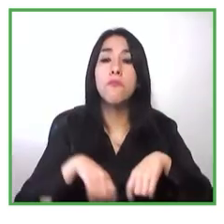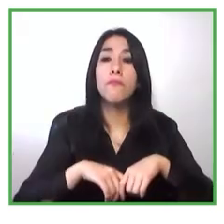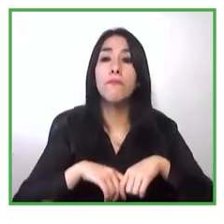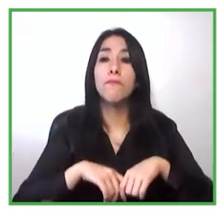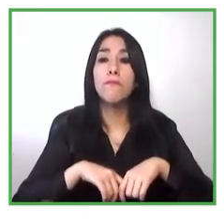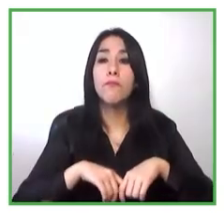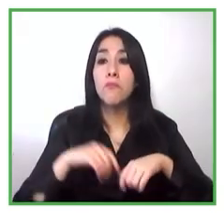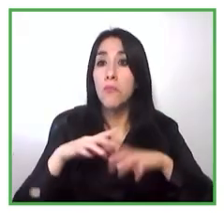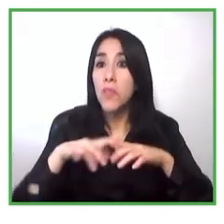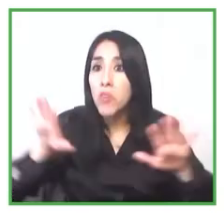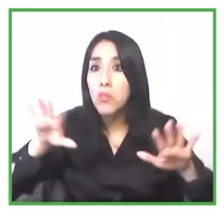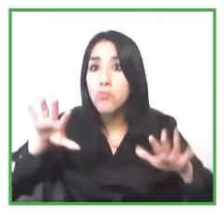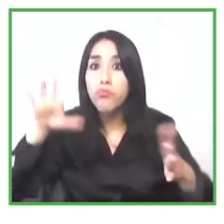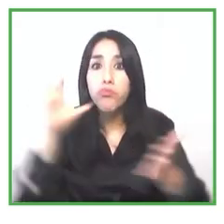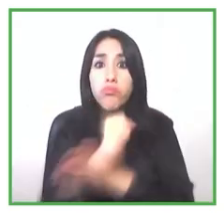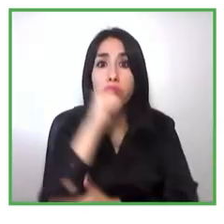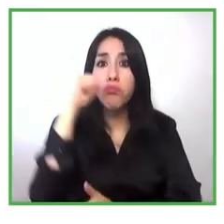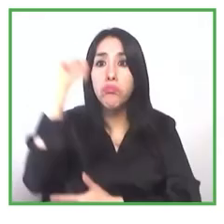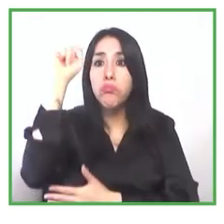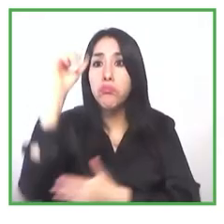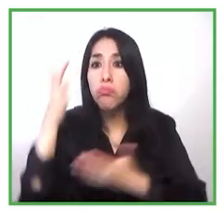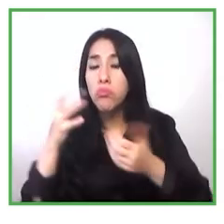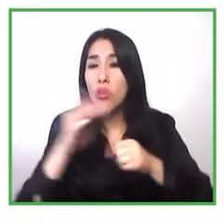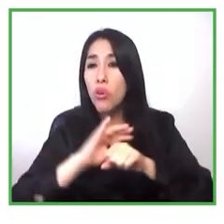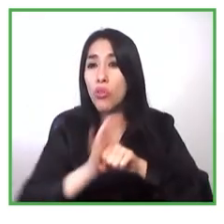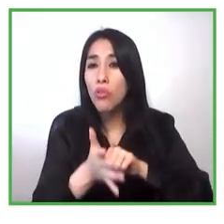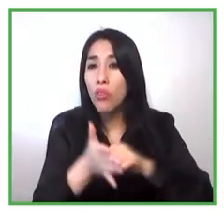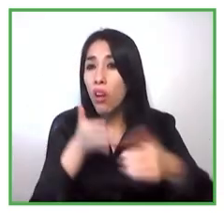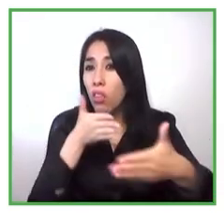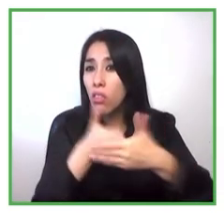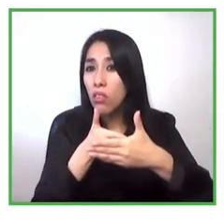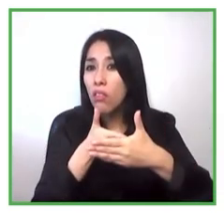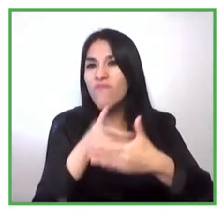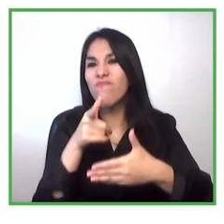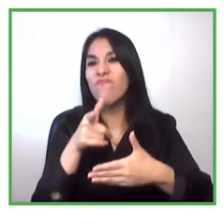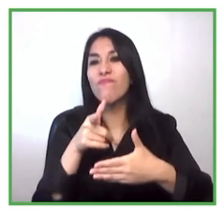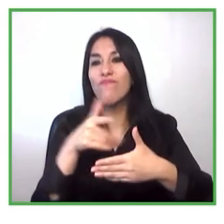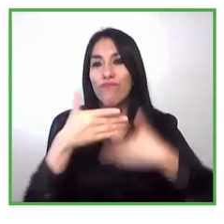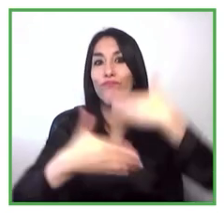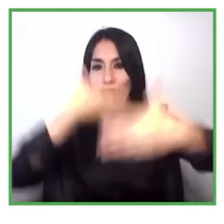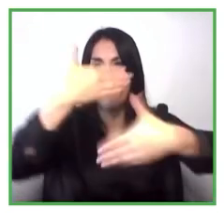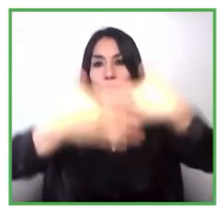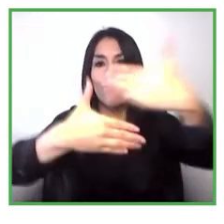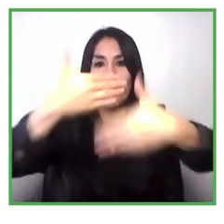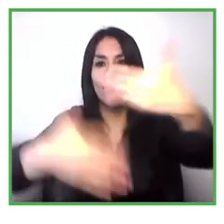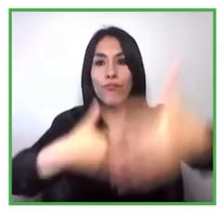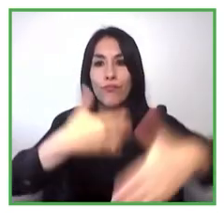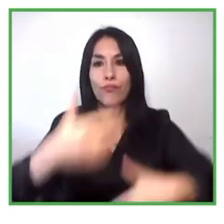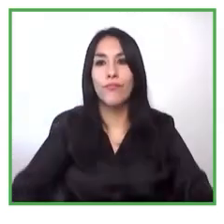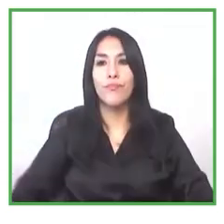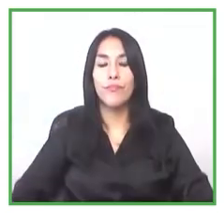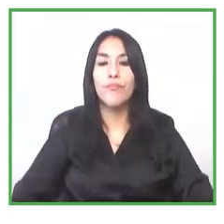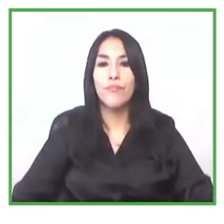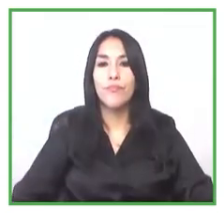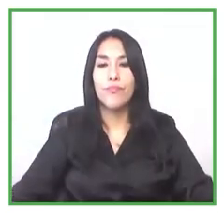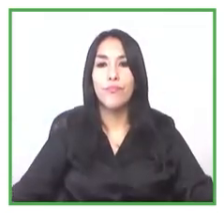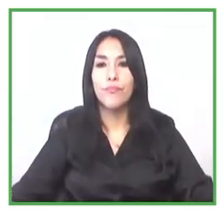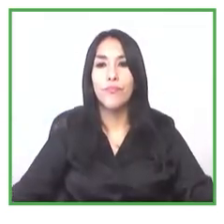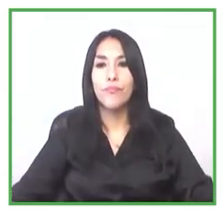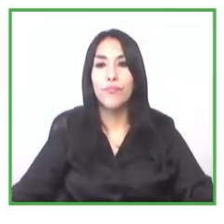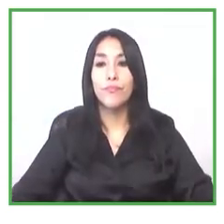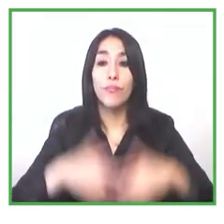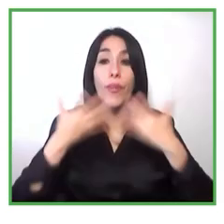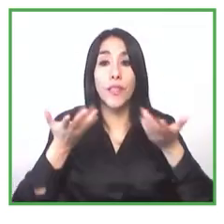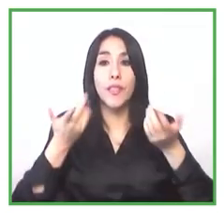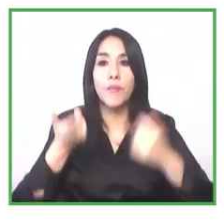muy interesante eso decir de acuerdo es un reto pero también es una oportunidad creo que la aceleración del tema de digitalización en todo el mundo